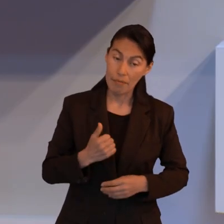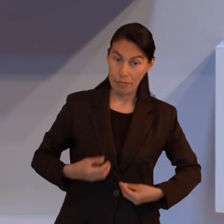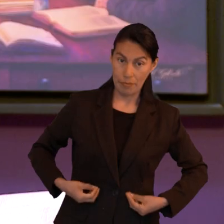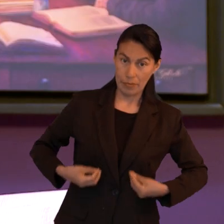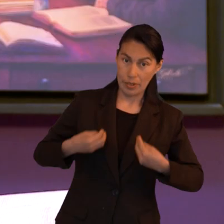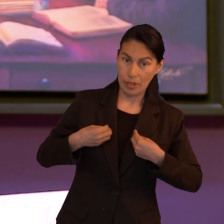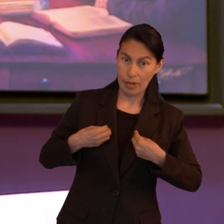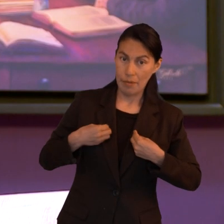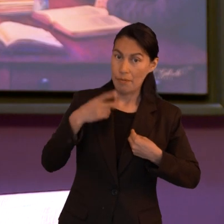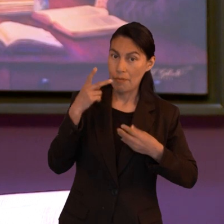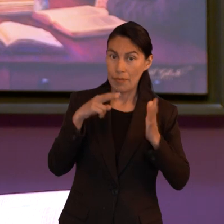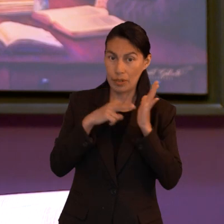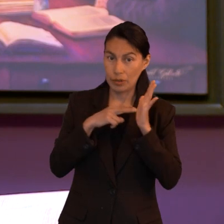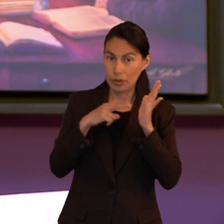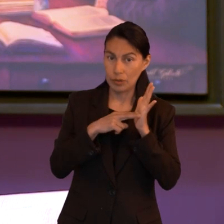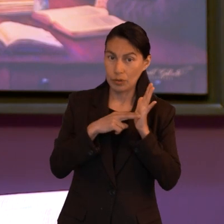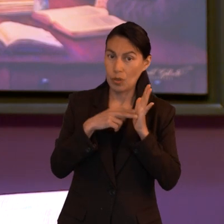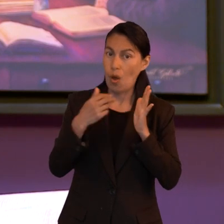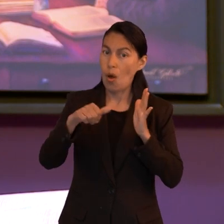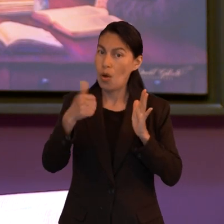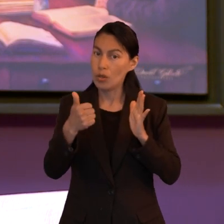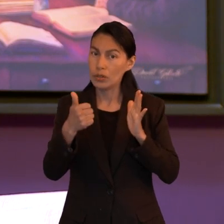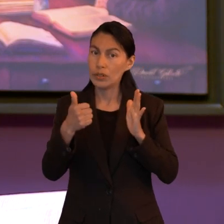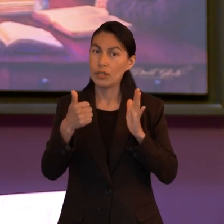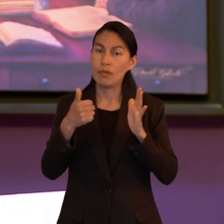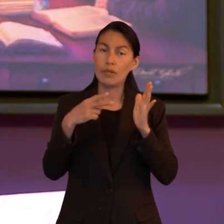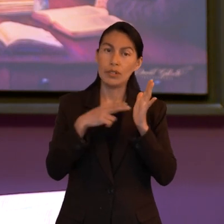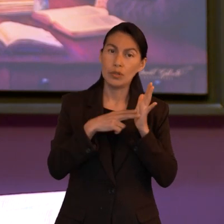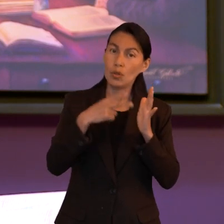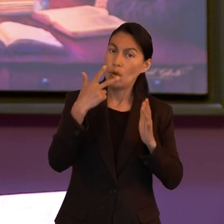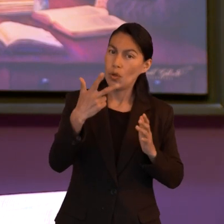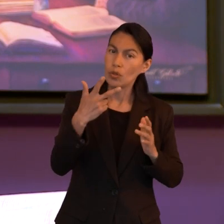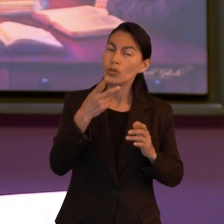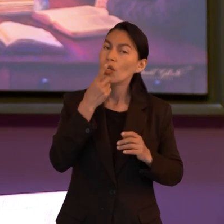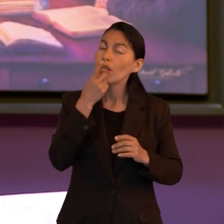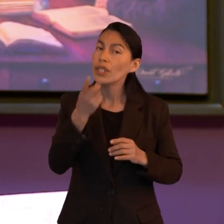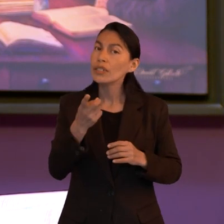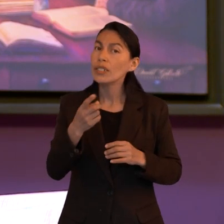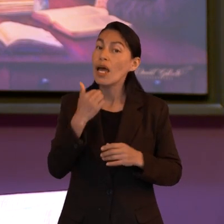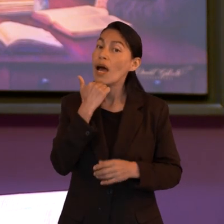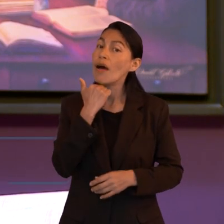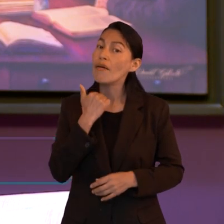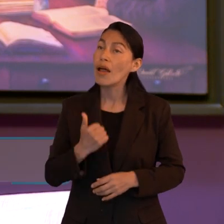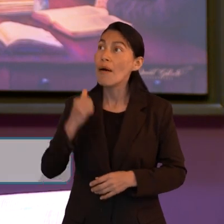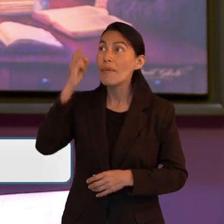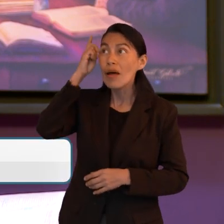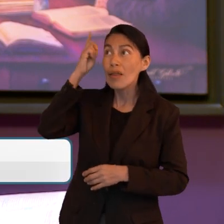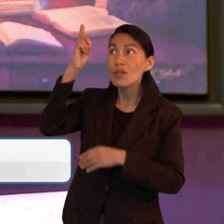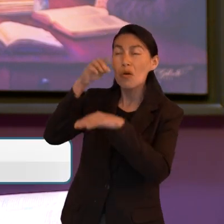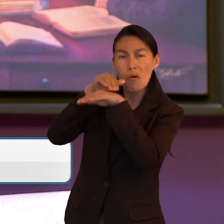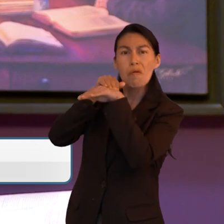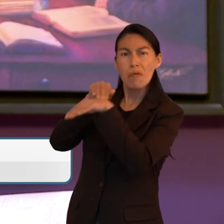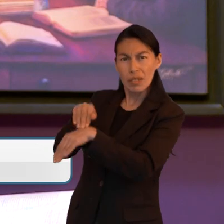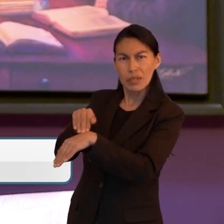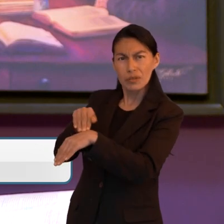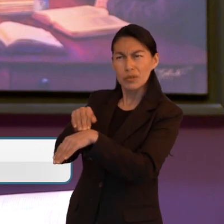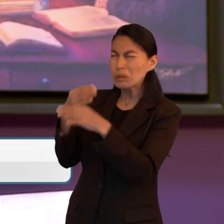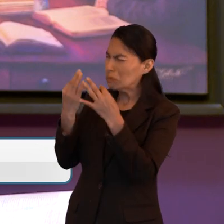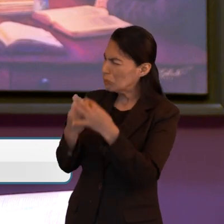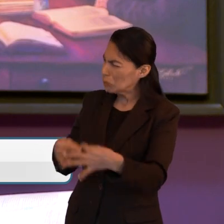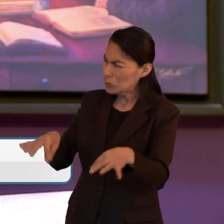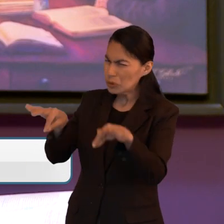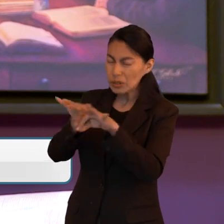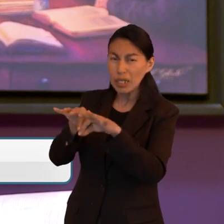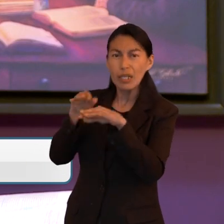comentario muy breve sobre la vida de Abraham. Dice el texto versículo 8 de Hebreos 11 Abraham obedeció